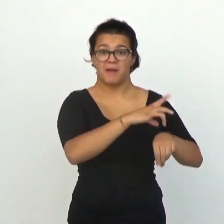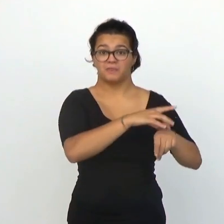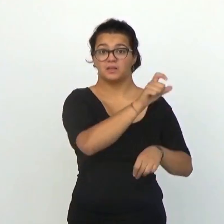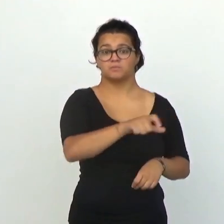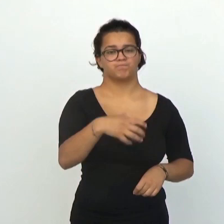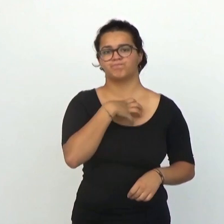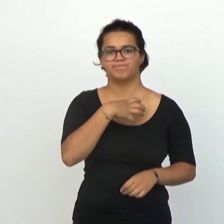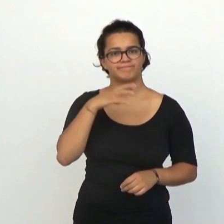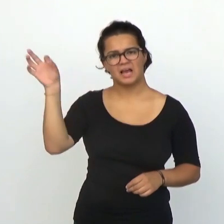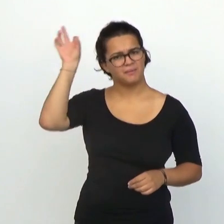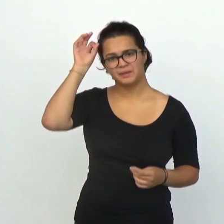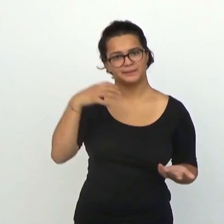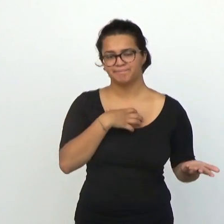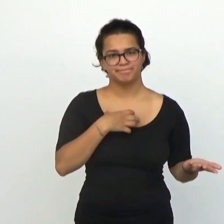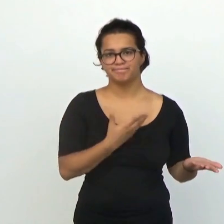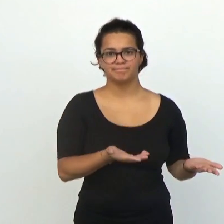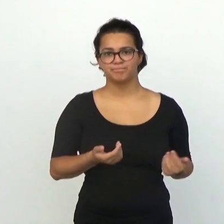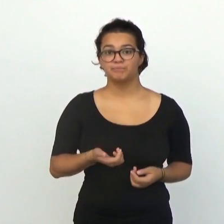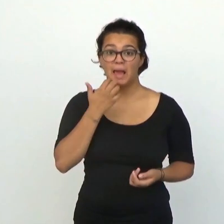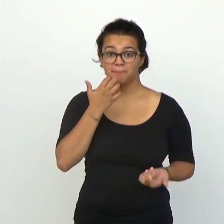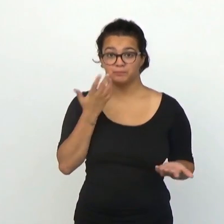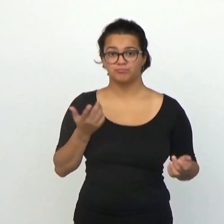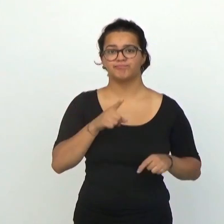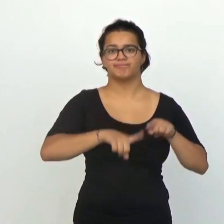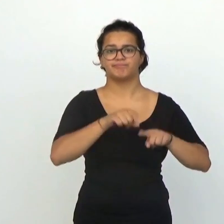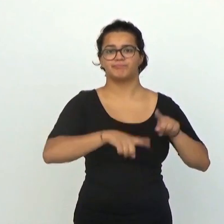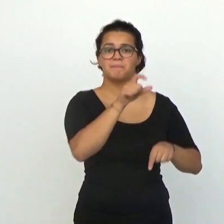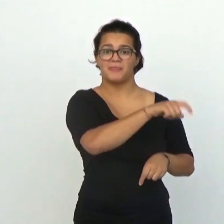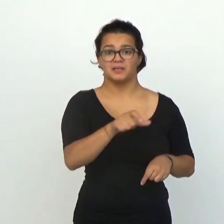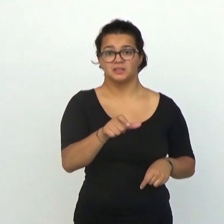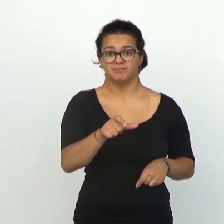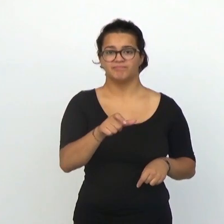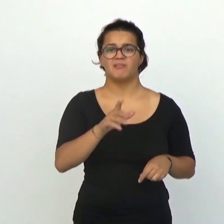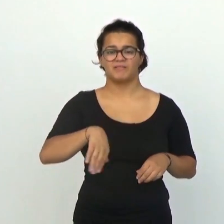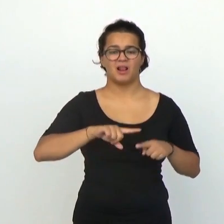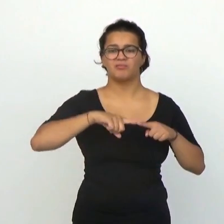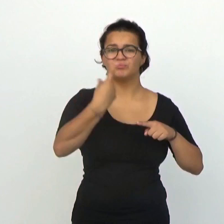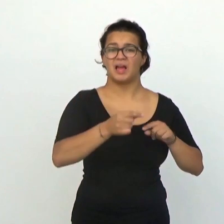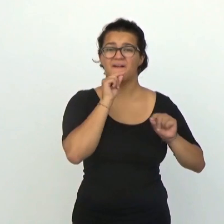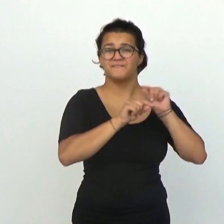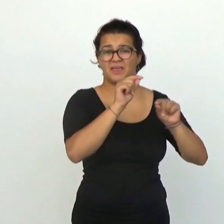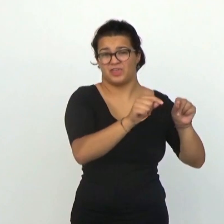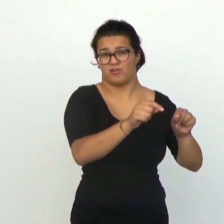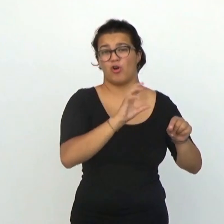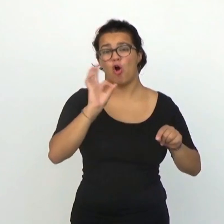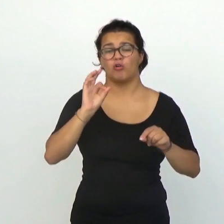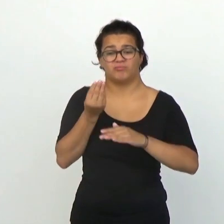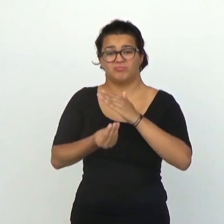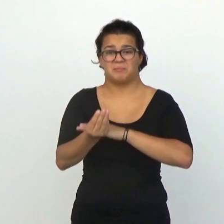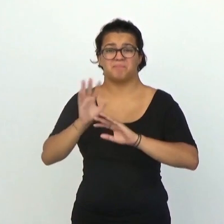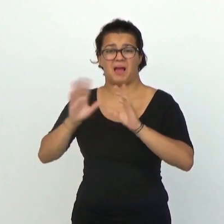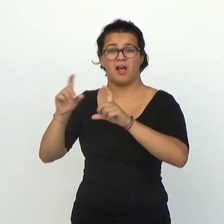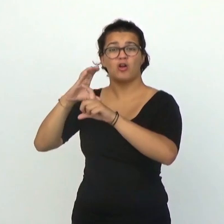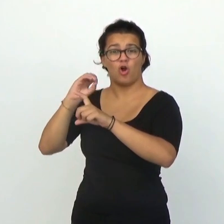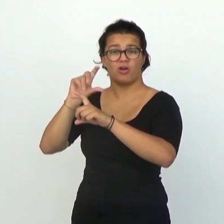del nervio coclear pero hay una serie de pacientes que no pueden beneficiarse de los implantes cocleares. Por ejemplo algunos pacientes a